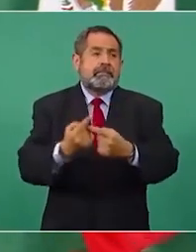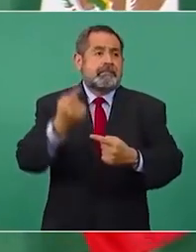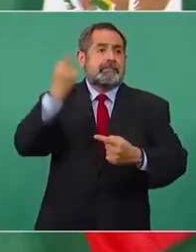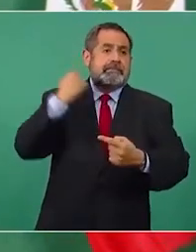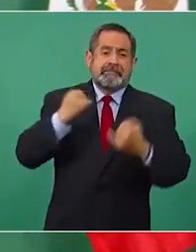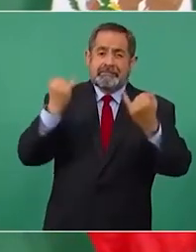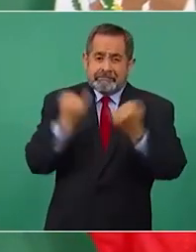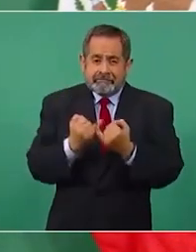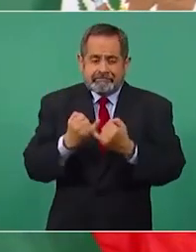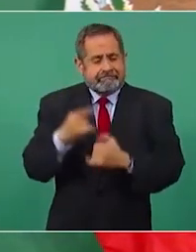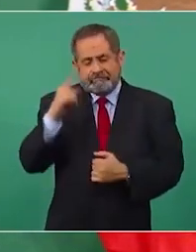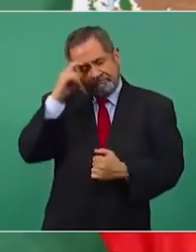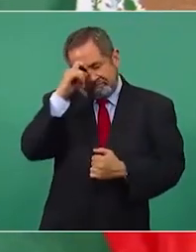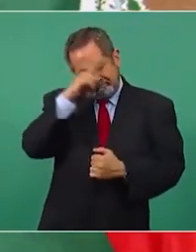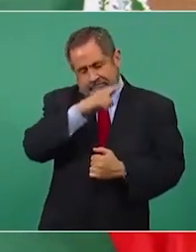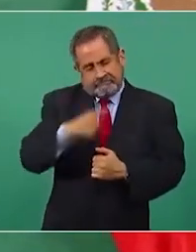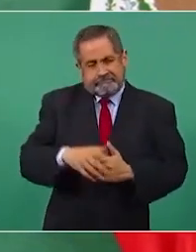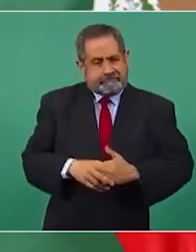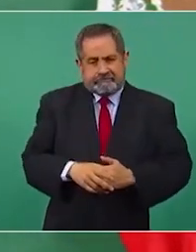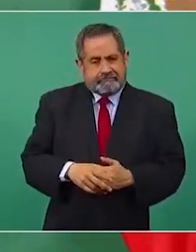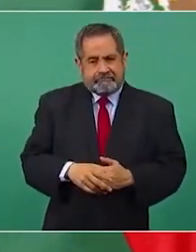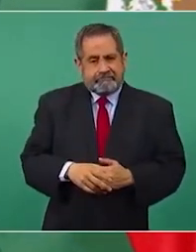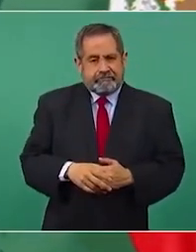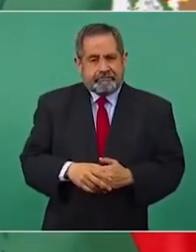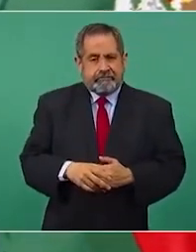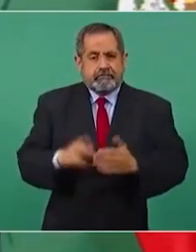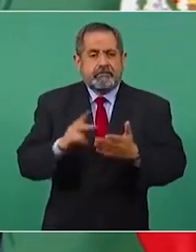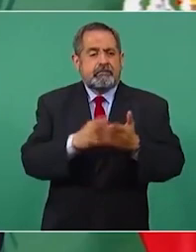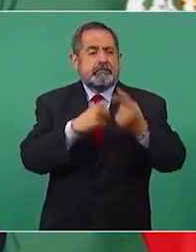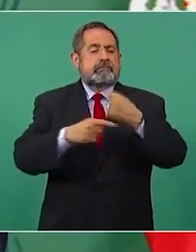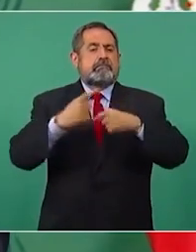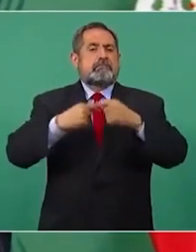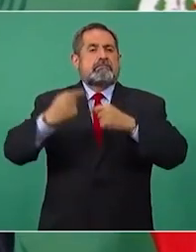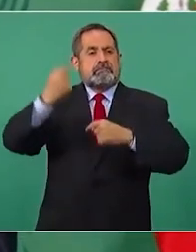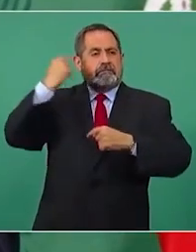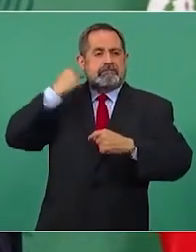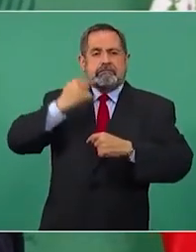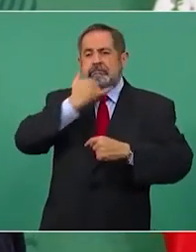muy difícil retrogradar.